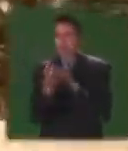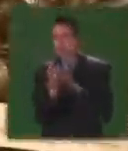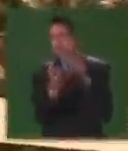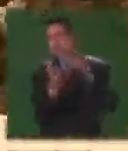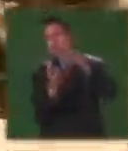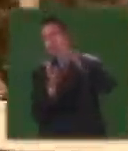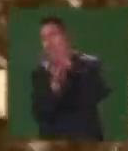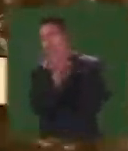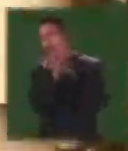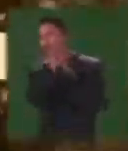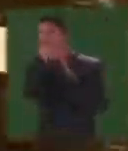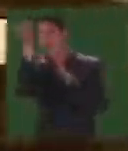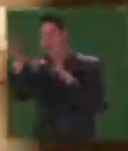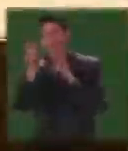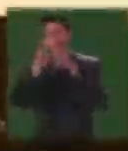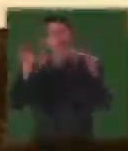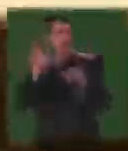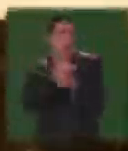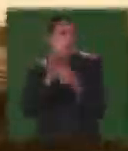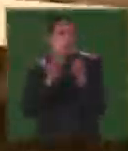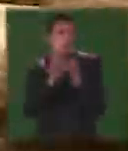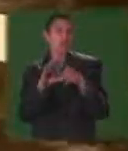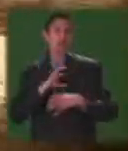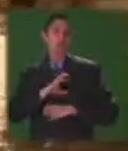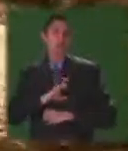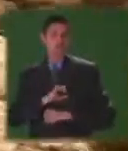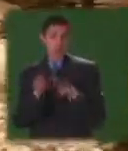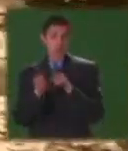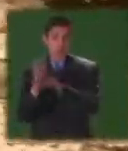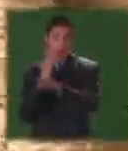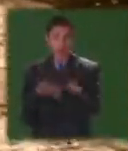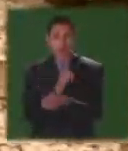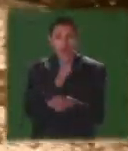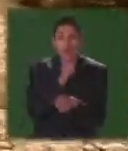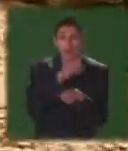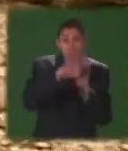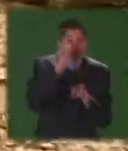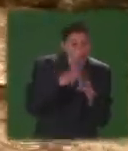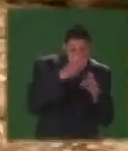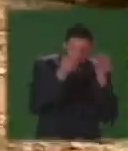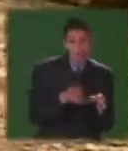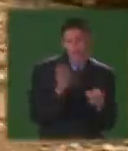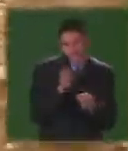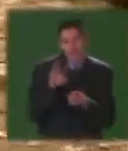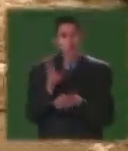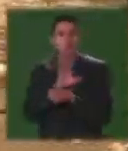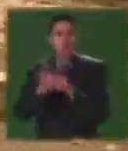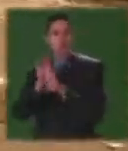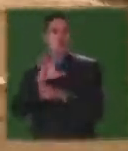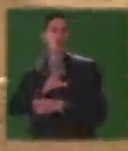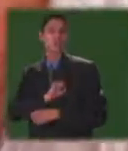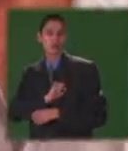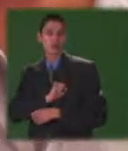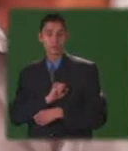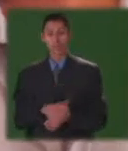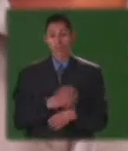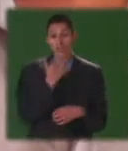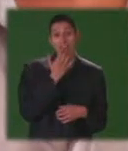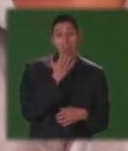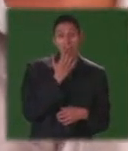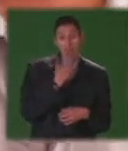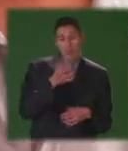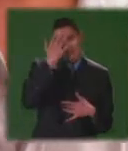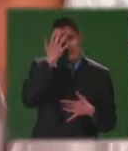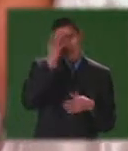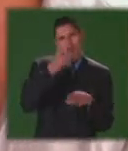suspiros daban su último adiós y eran conducidos a pie a la ciudad del dolor, como era conocido agua de Dios en sus inicios. Hablar de